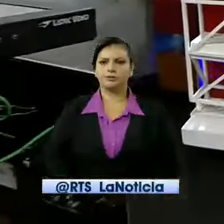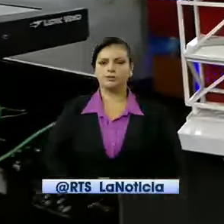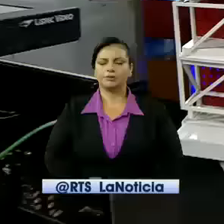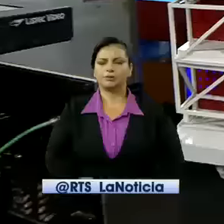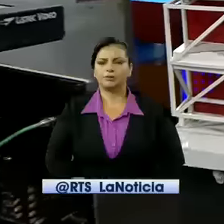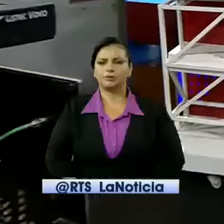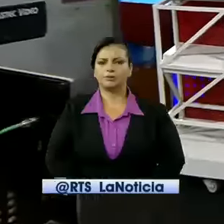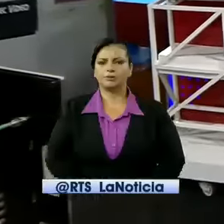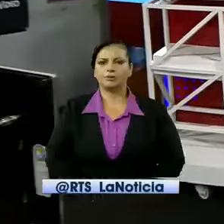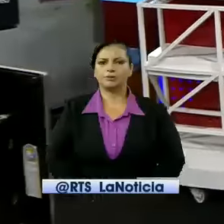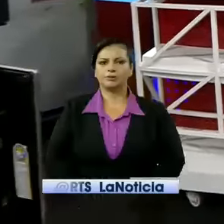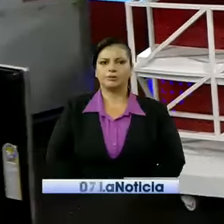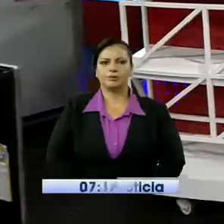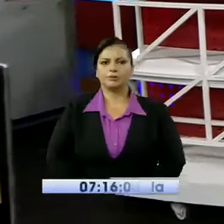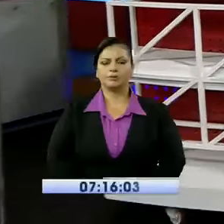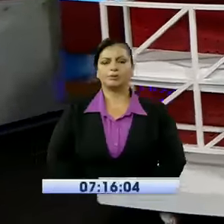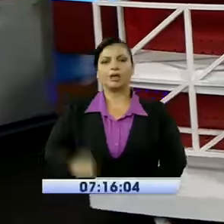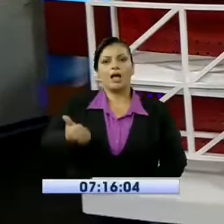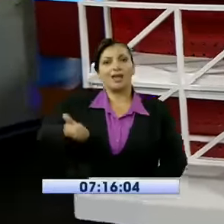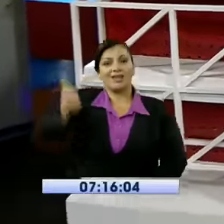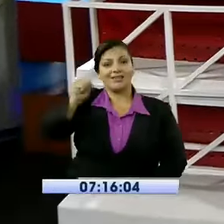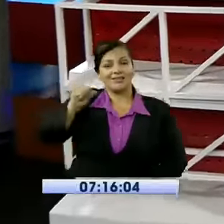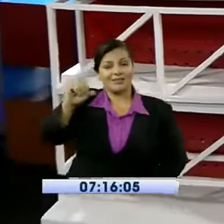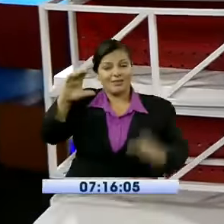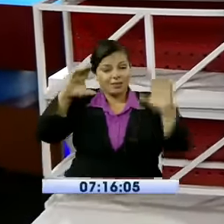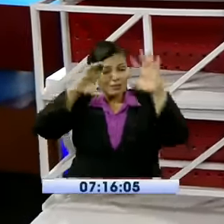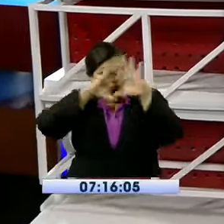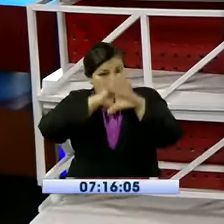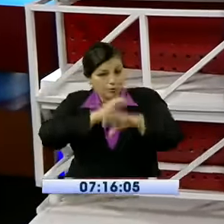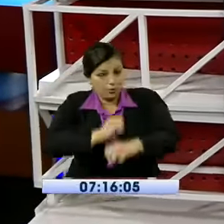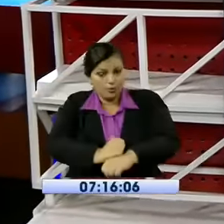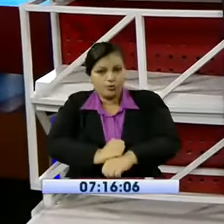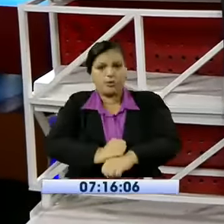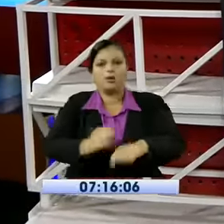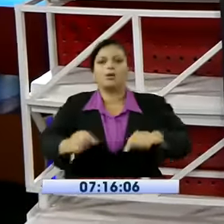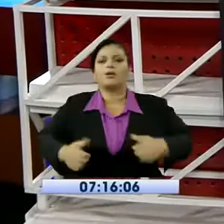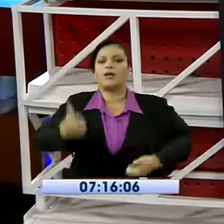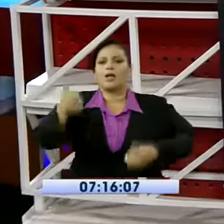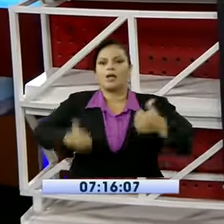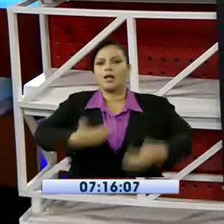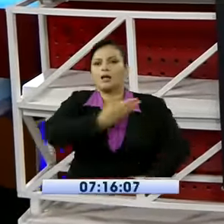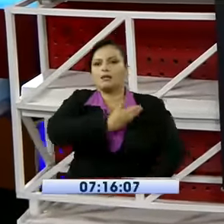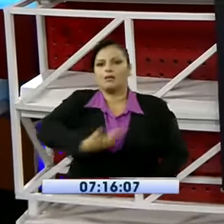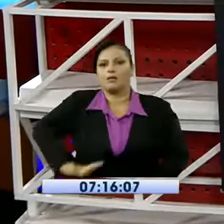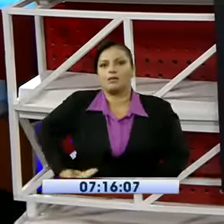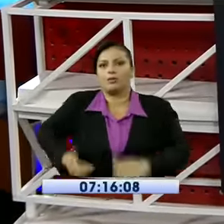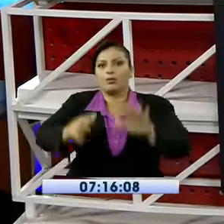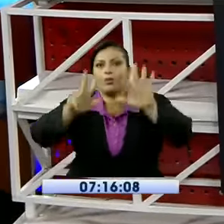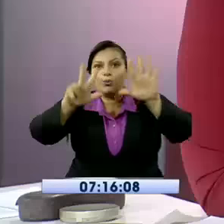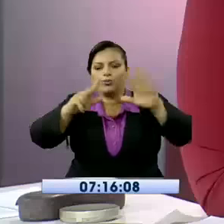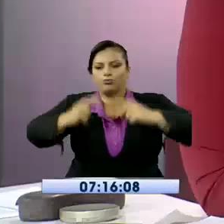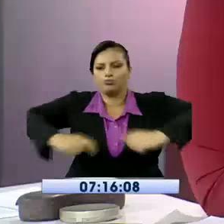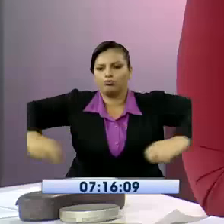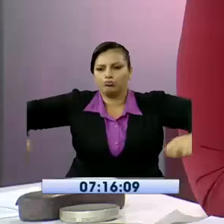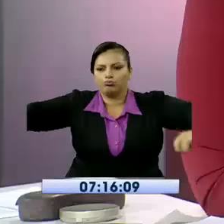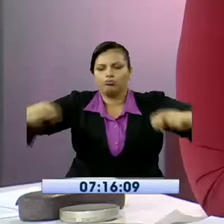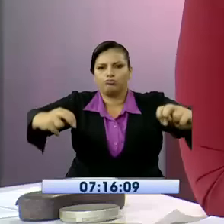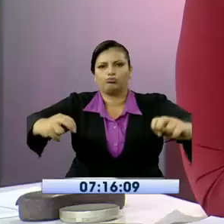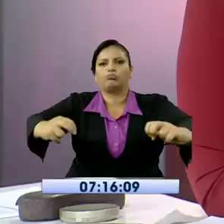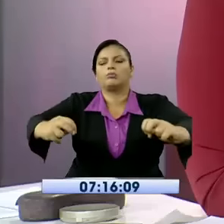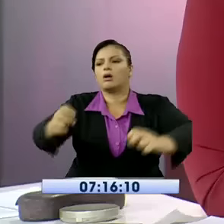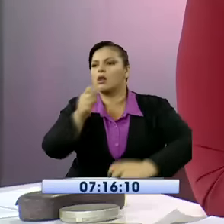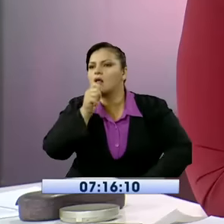Y anoche se llevó a cabo el diálogo presidencial 2017 con la participación de los ocho candidatos a la Jefatura de Estado.